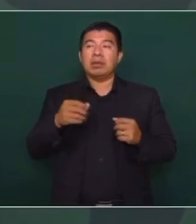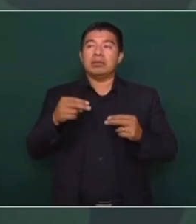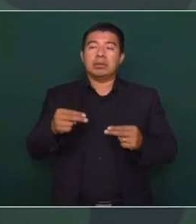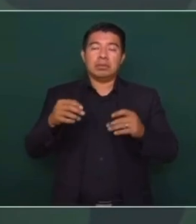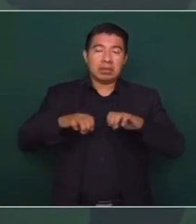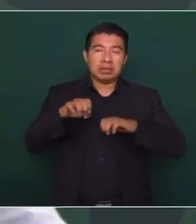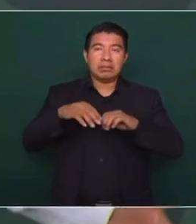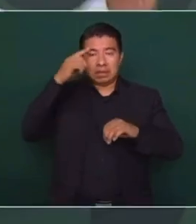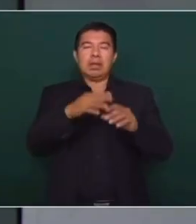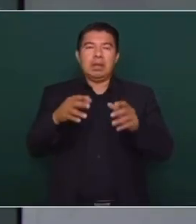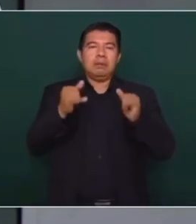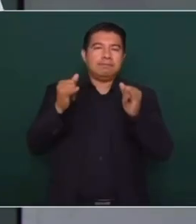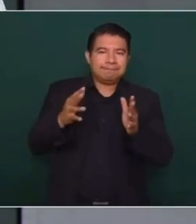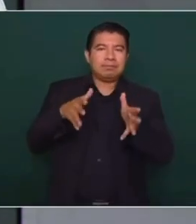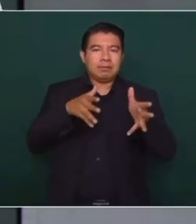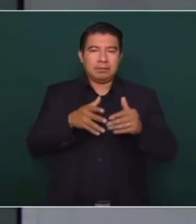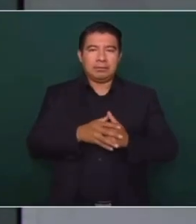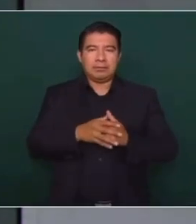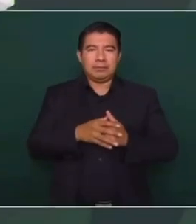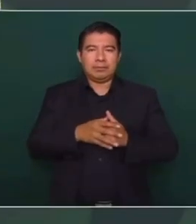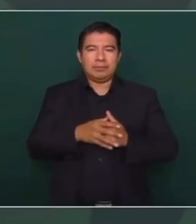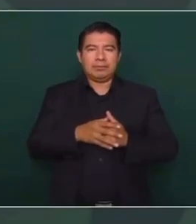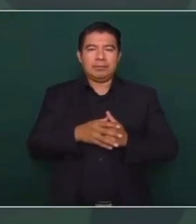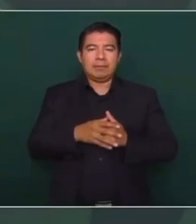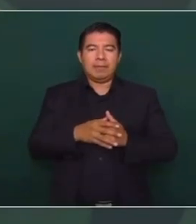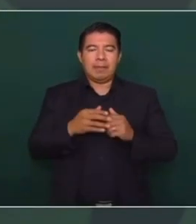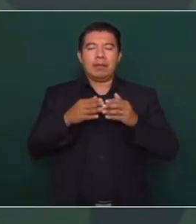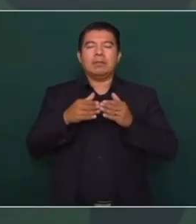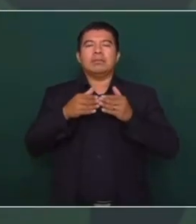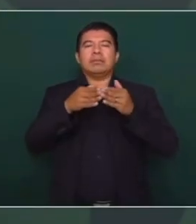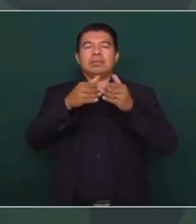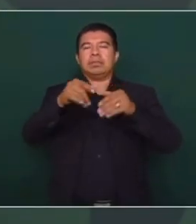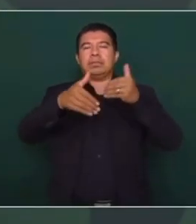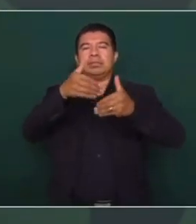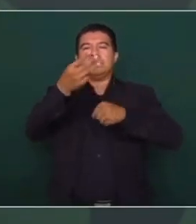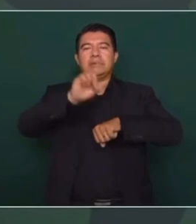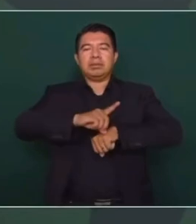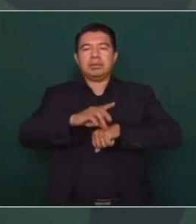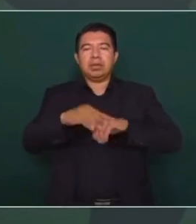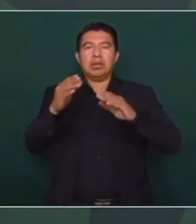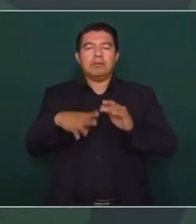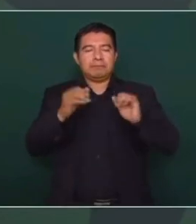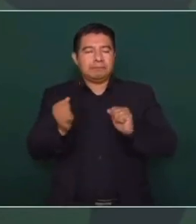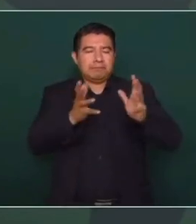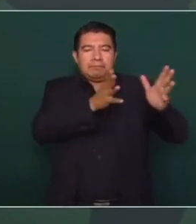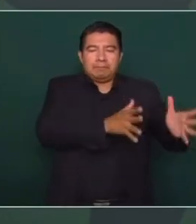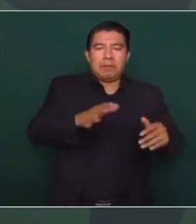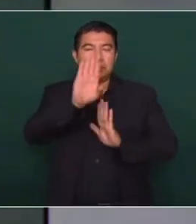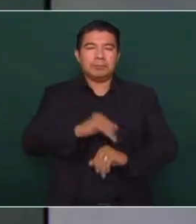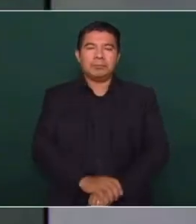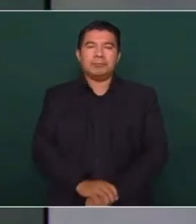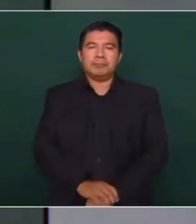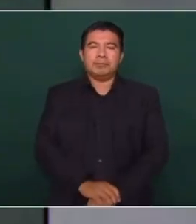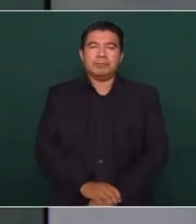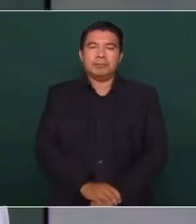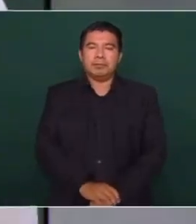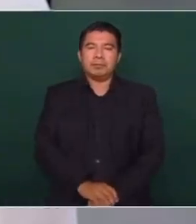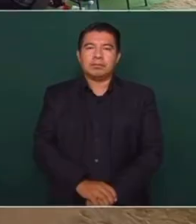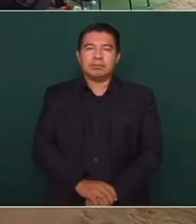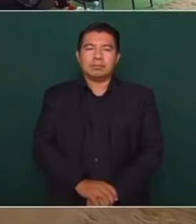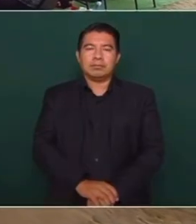muy grandes y en tres días los están bajando en Alabama. Y